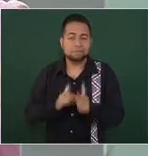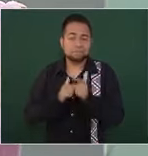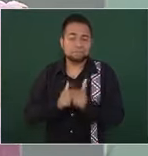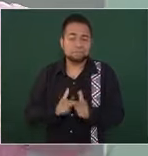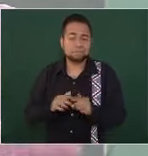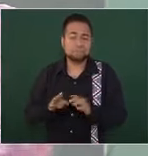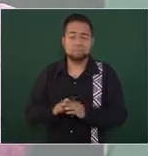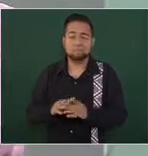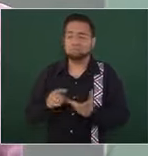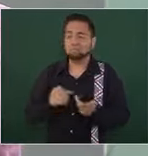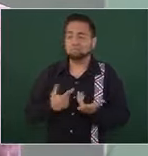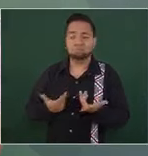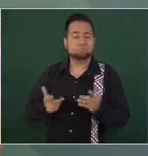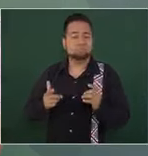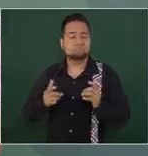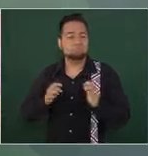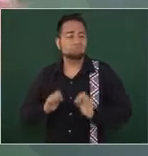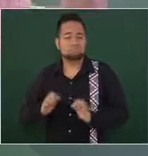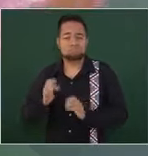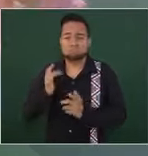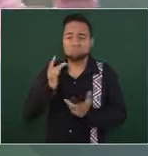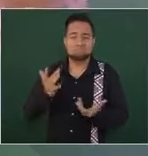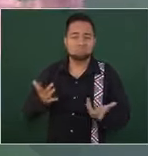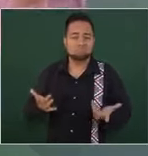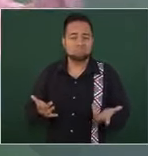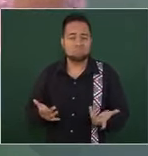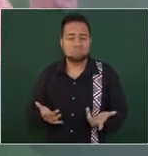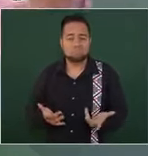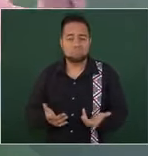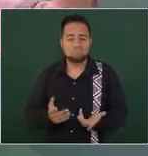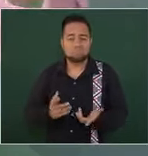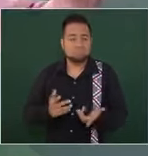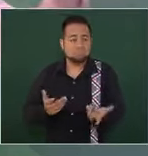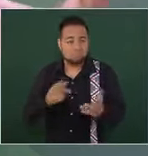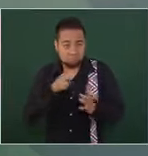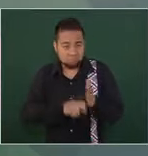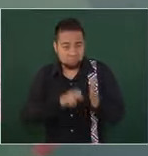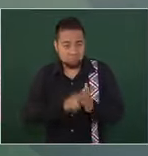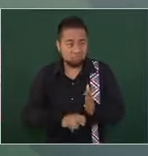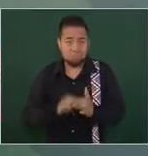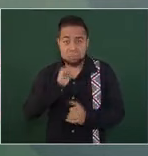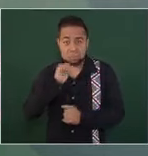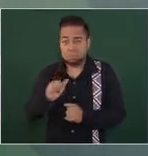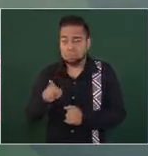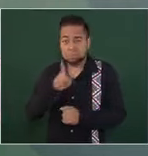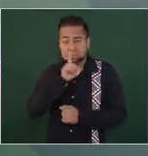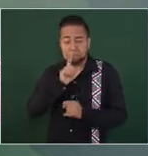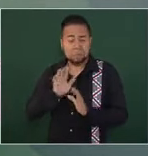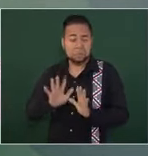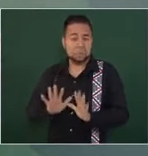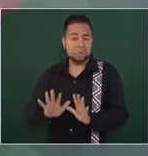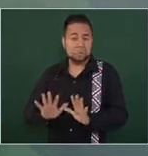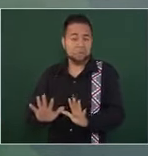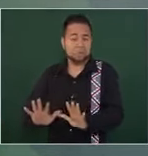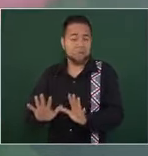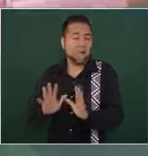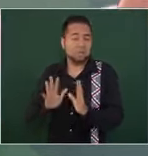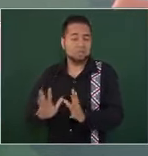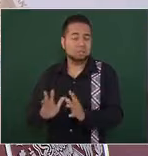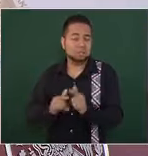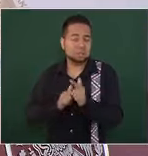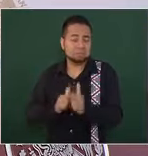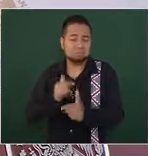estatus quo no reformando no cambiando entonces ya